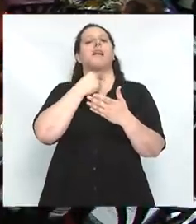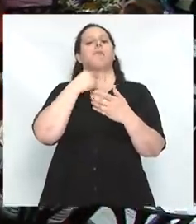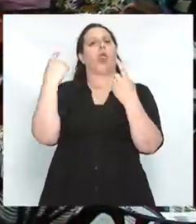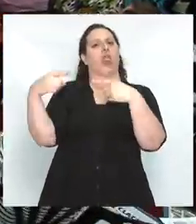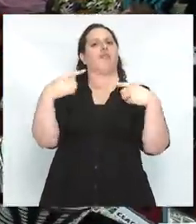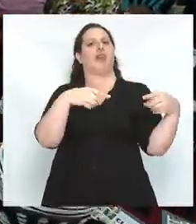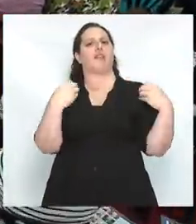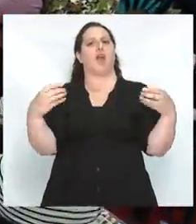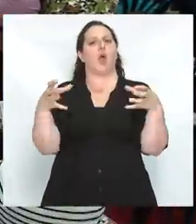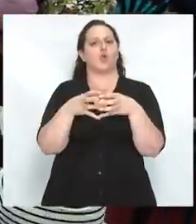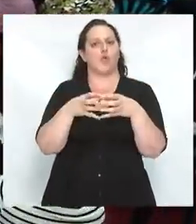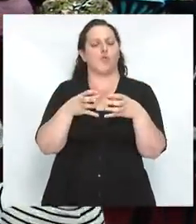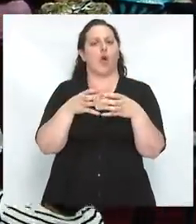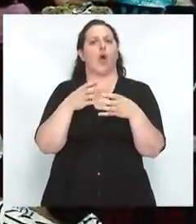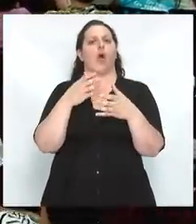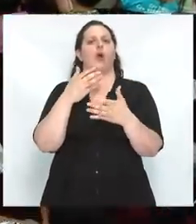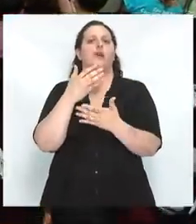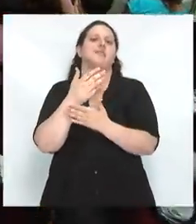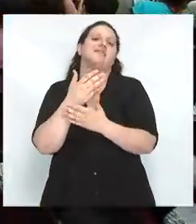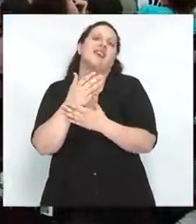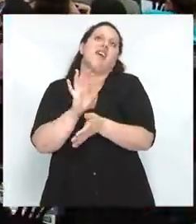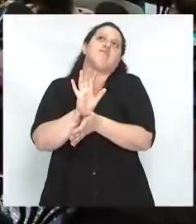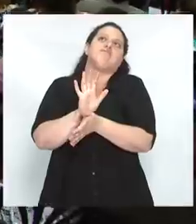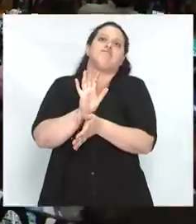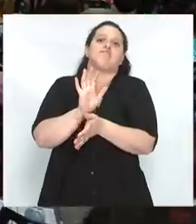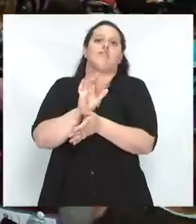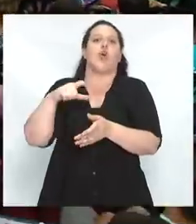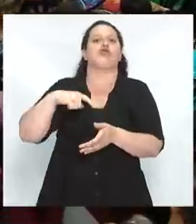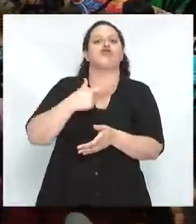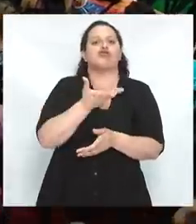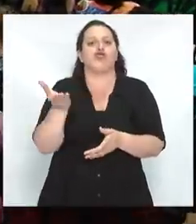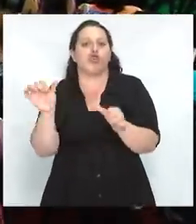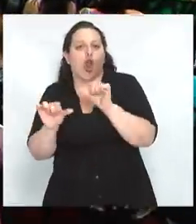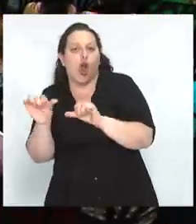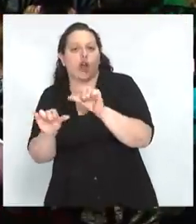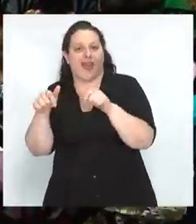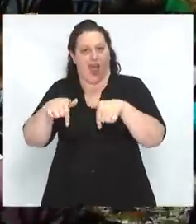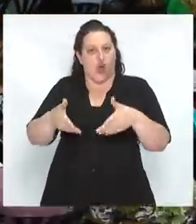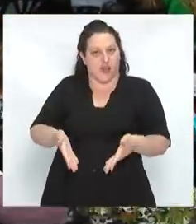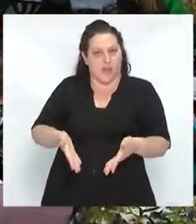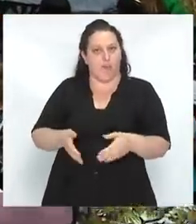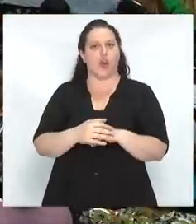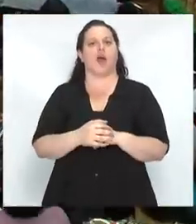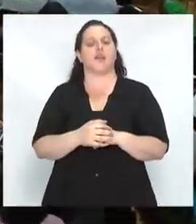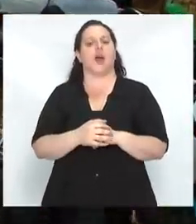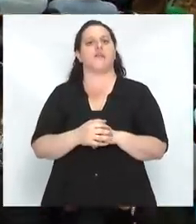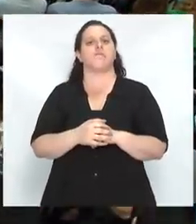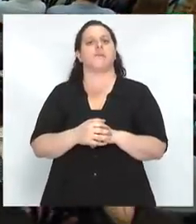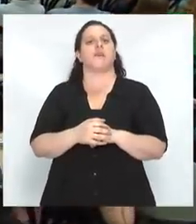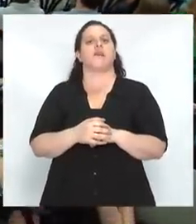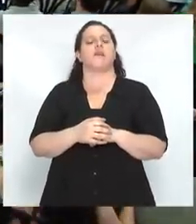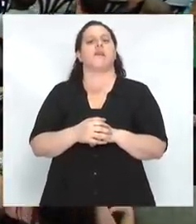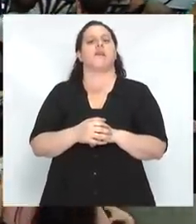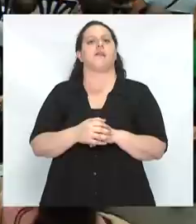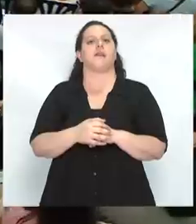izquierda como una categoría sociológica contemporánea que permite diferenciar